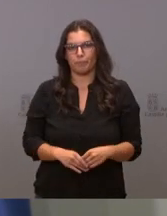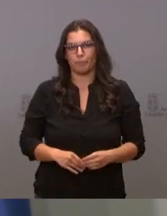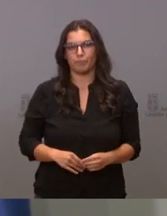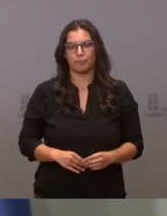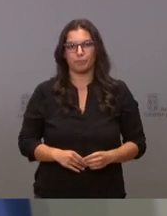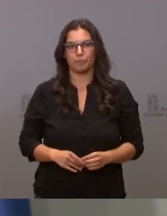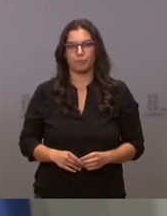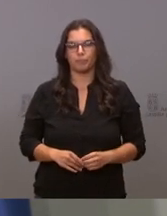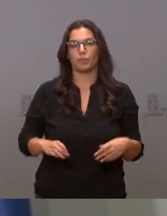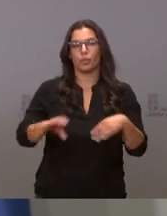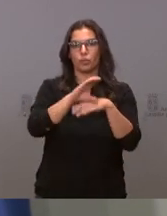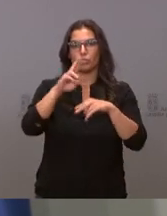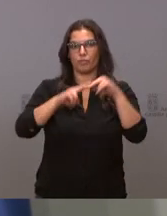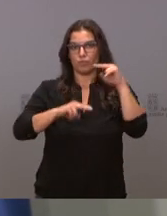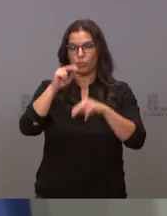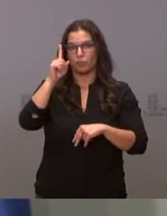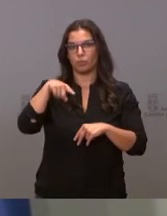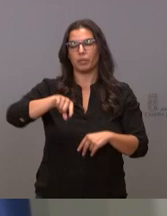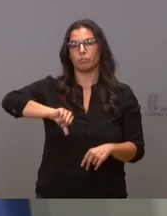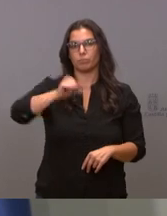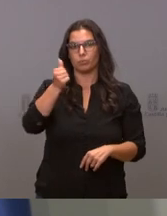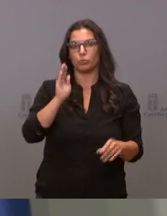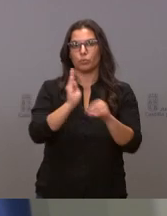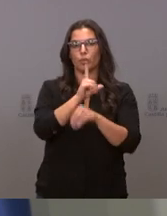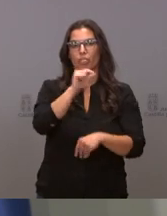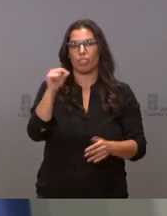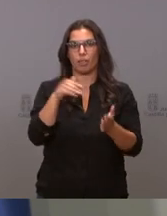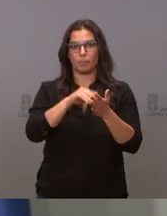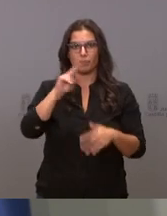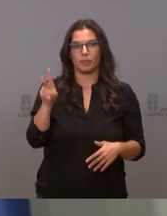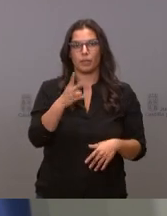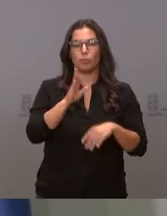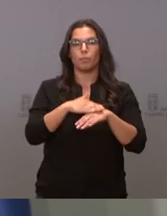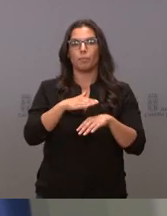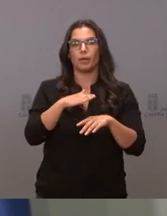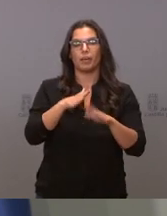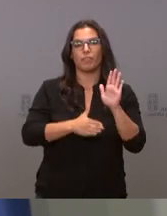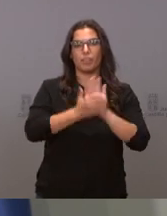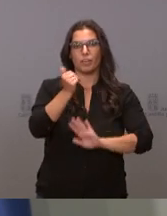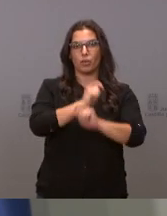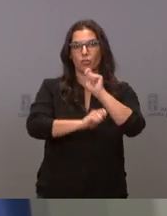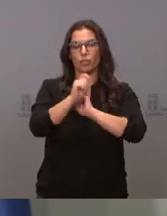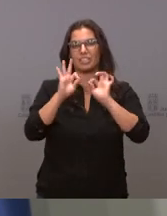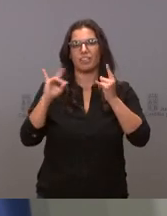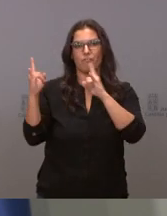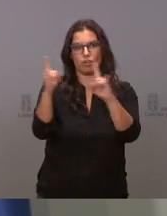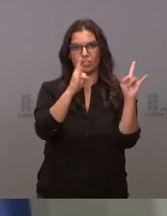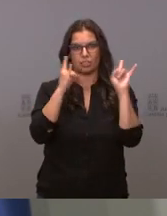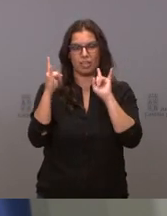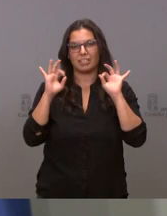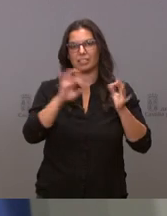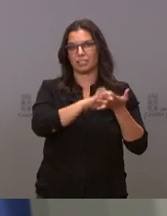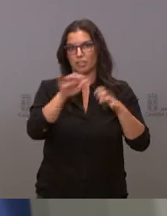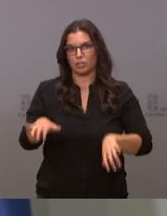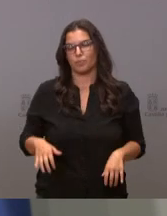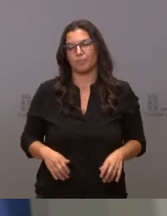La Consejería de Fomento aprueba también una subvención de 100.000 euros para la Federación de Asociaciones Forestales de Castilla